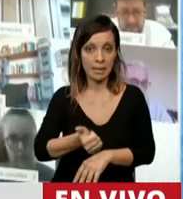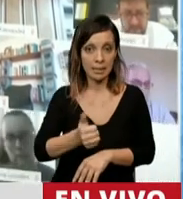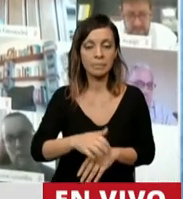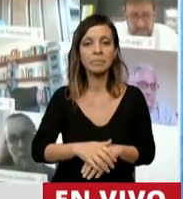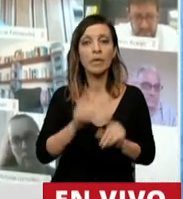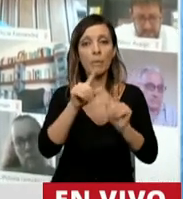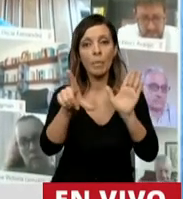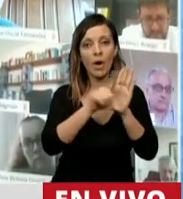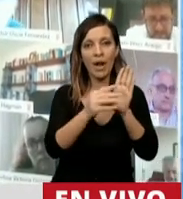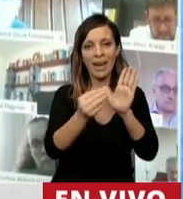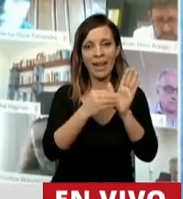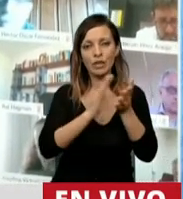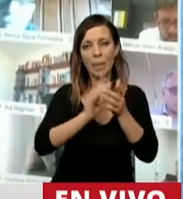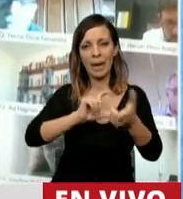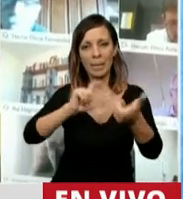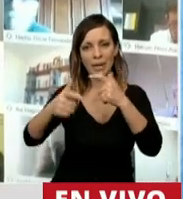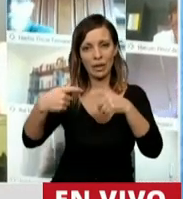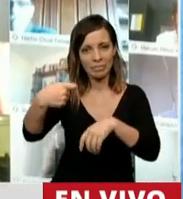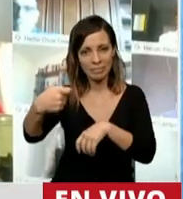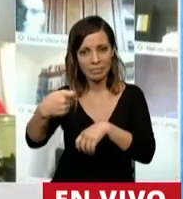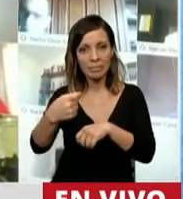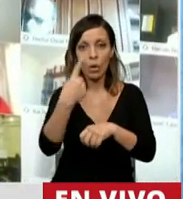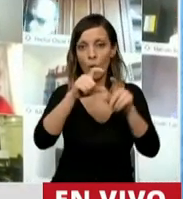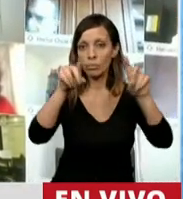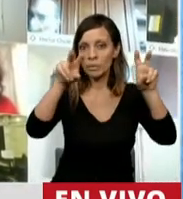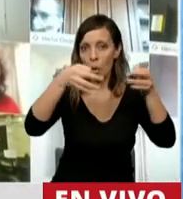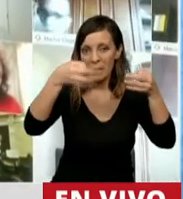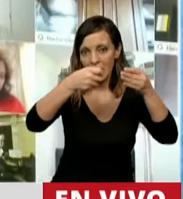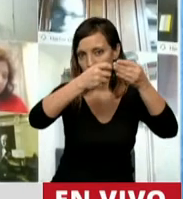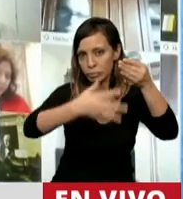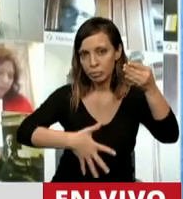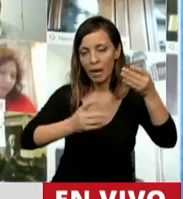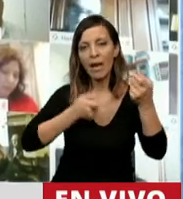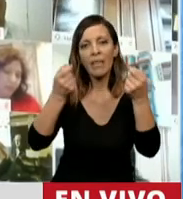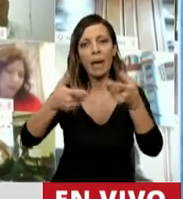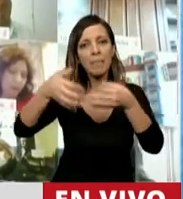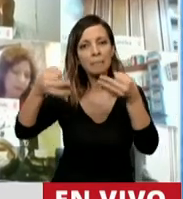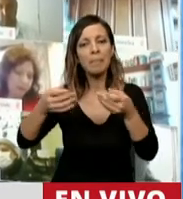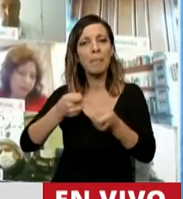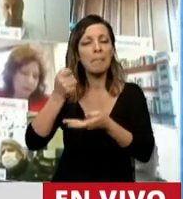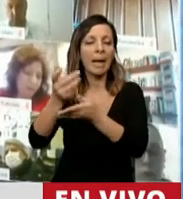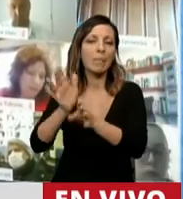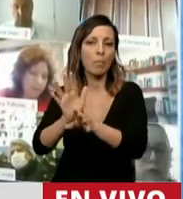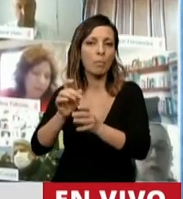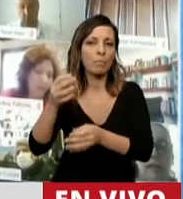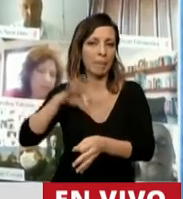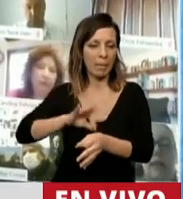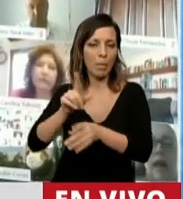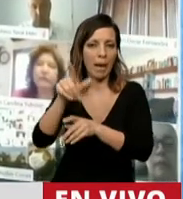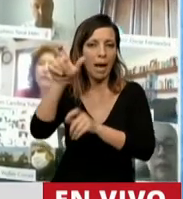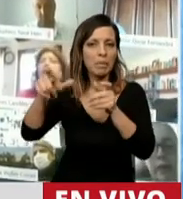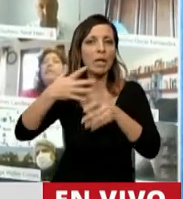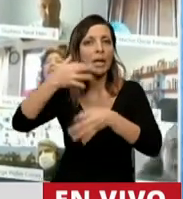inserta en Ley de Reparación Histórica para Jubilados con un capítulo que premió a los cumplidores con la exención del impuesto a los bienes personales